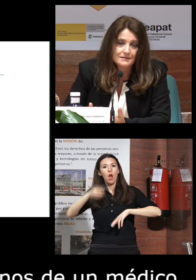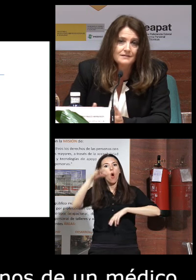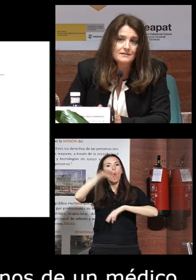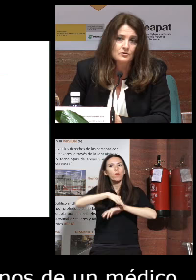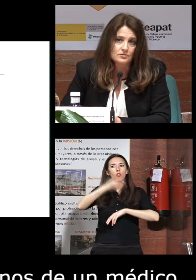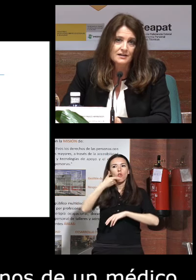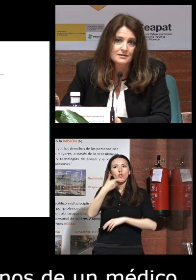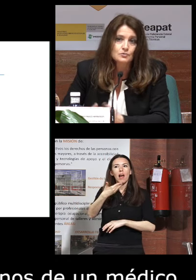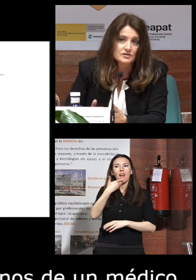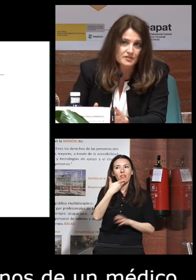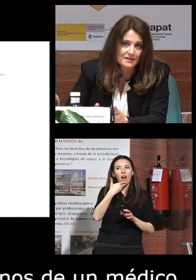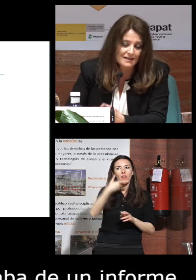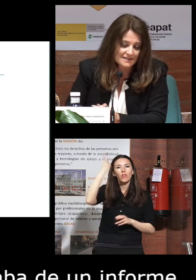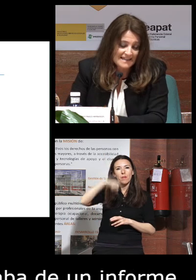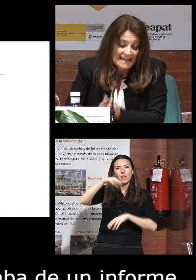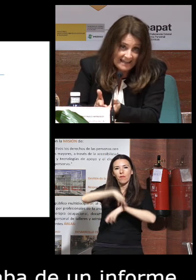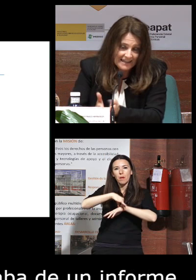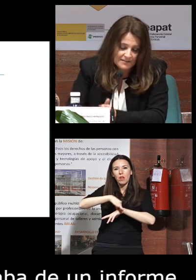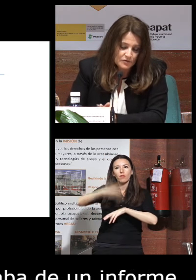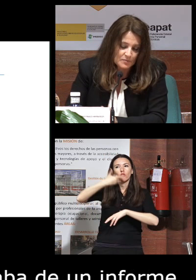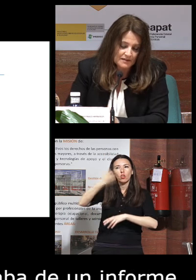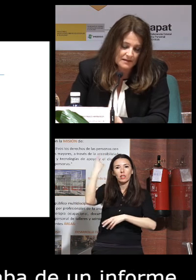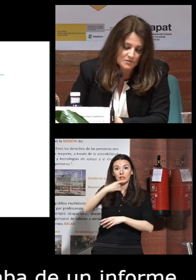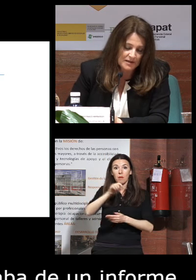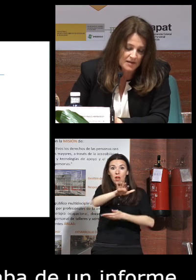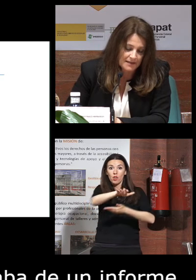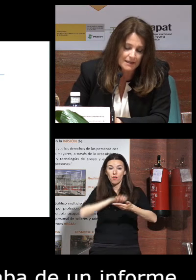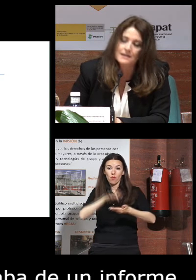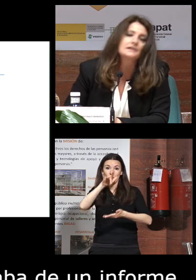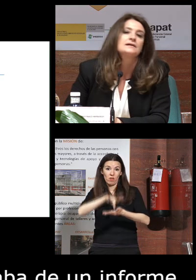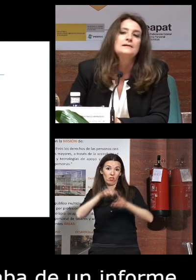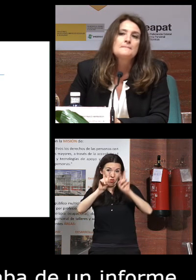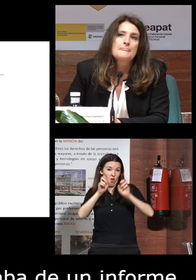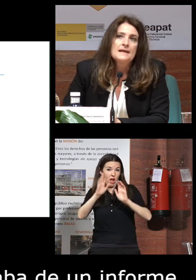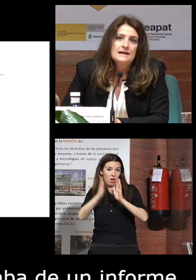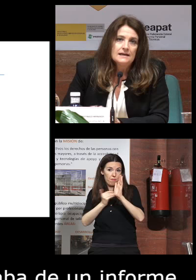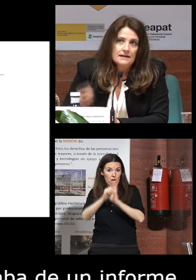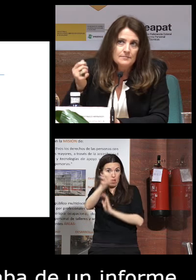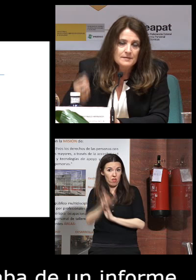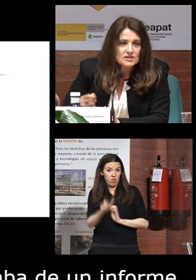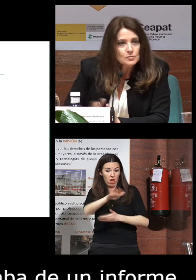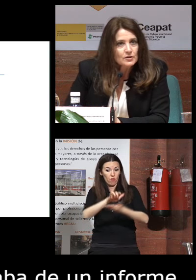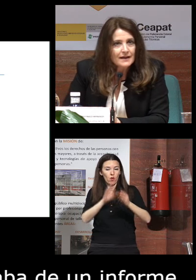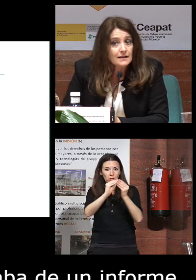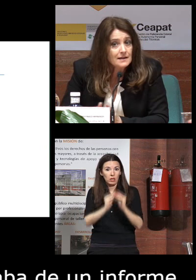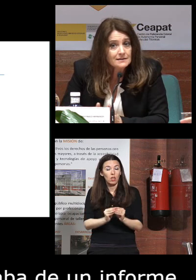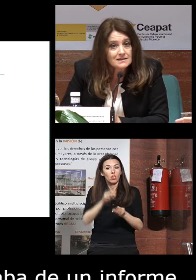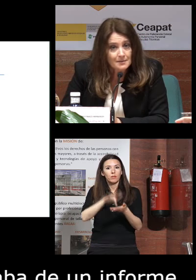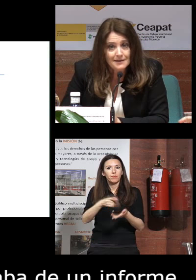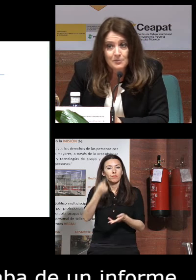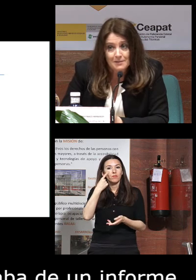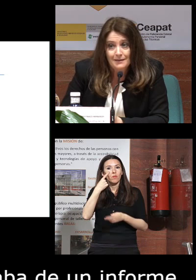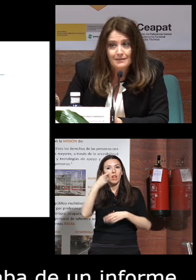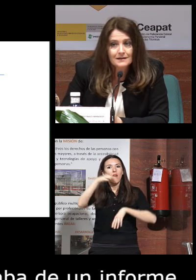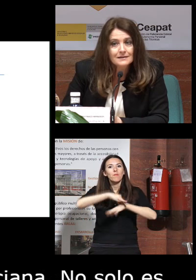edad y conozca tus enfermedades en aquel informe que hicimos para la comunidad valenciana vimos el número de geriatras